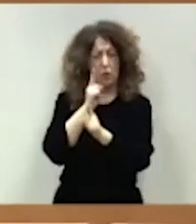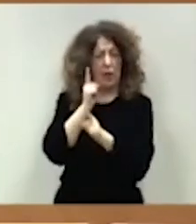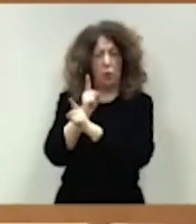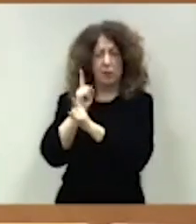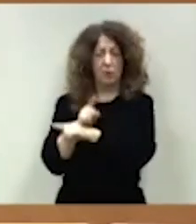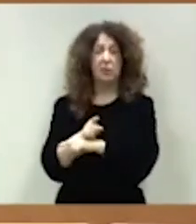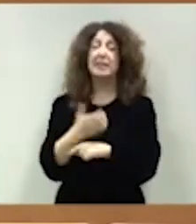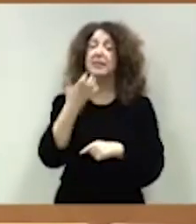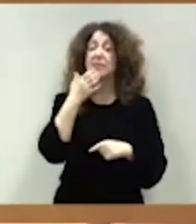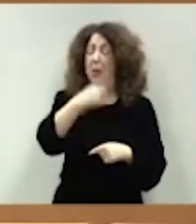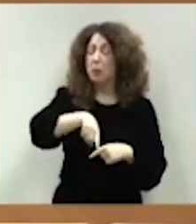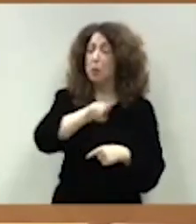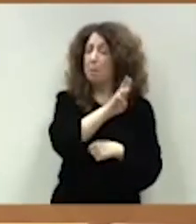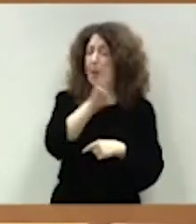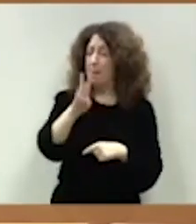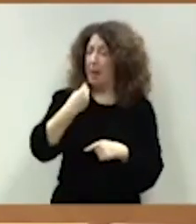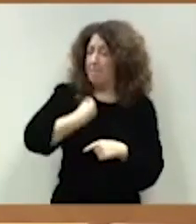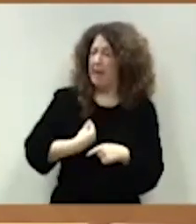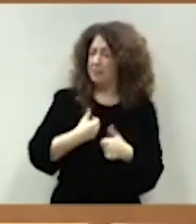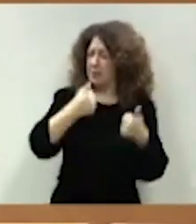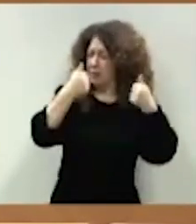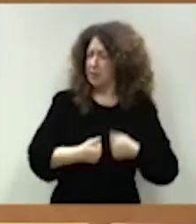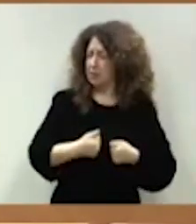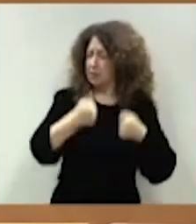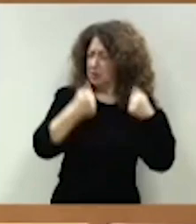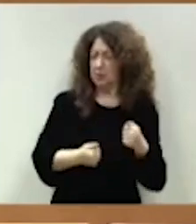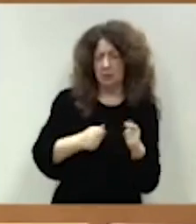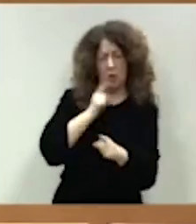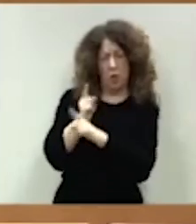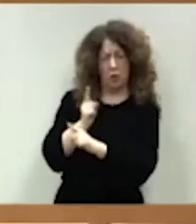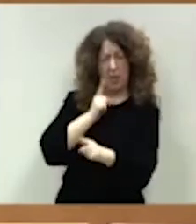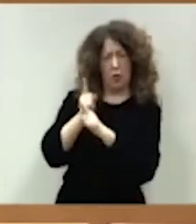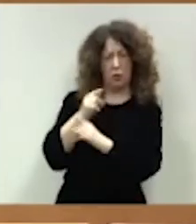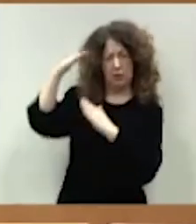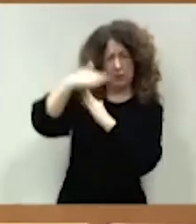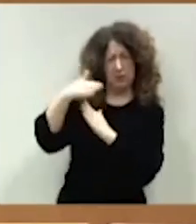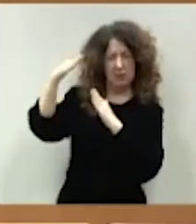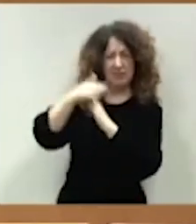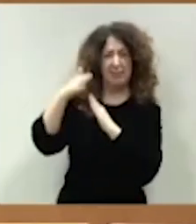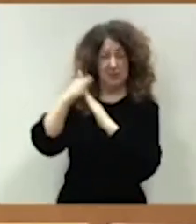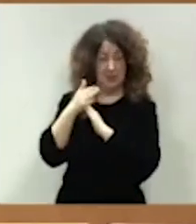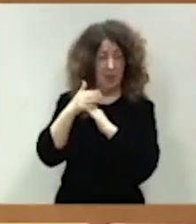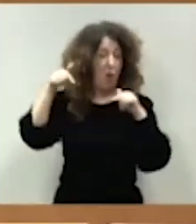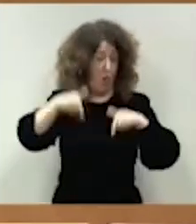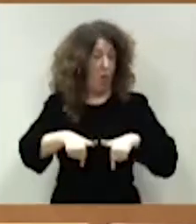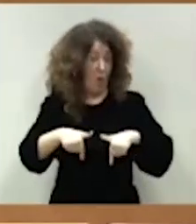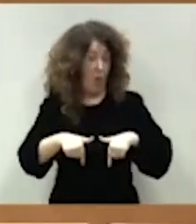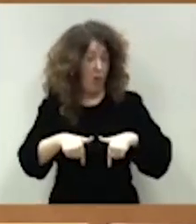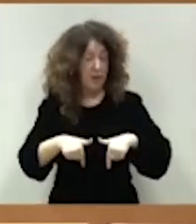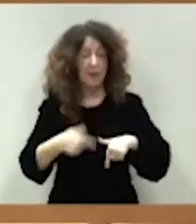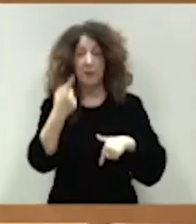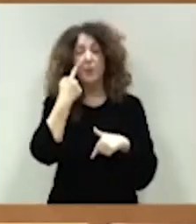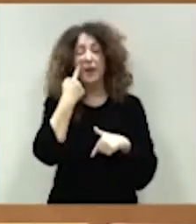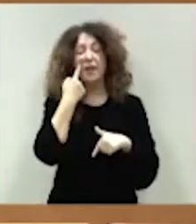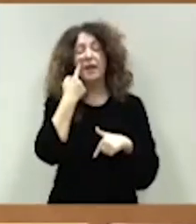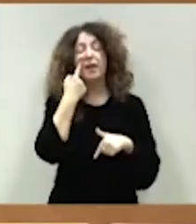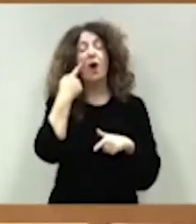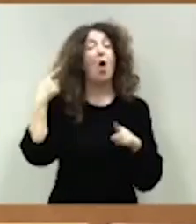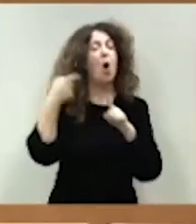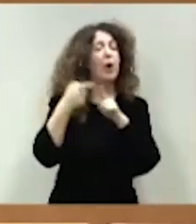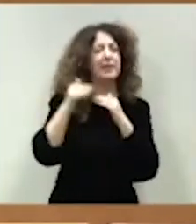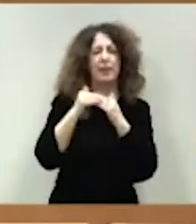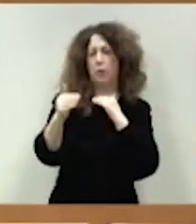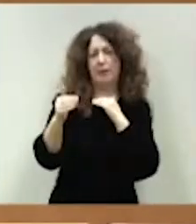Partido Popular persista en esa estrategia de obstrucción y aquí hoy vete los objetivos de estabilidad